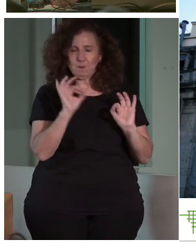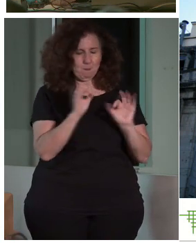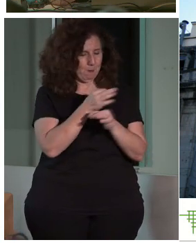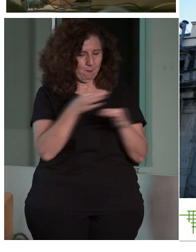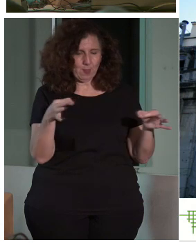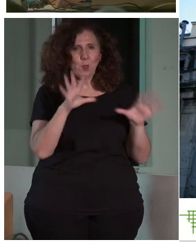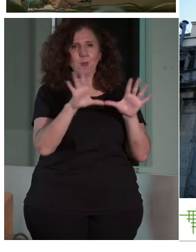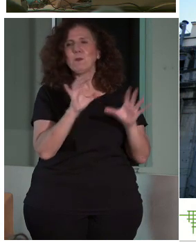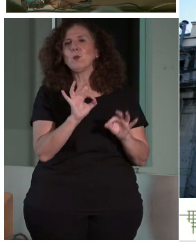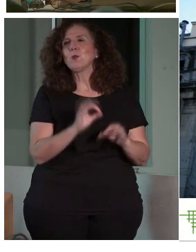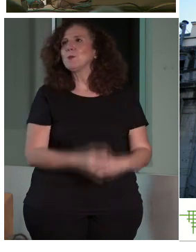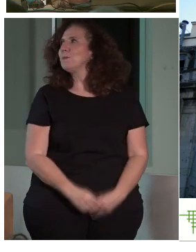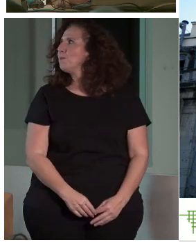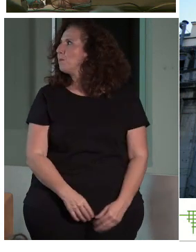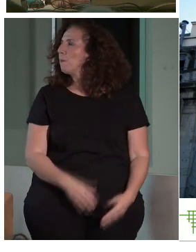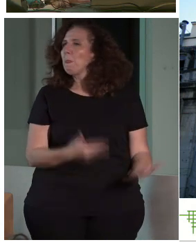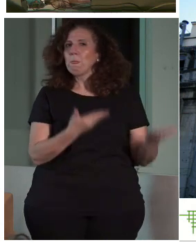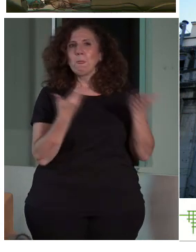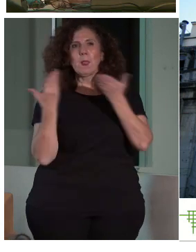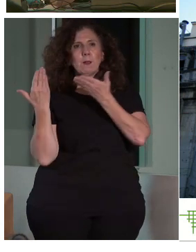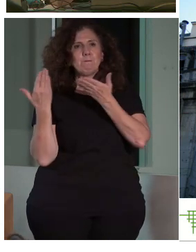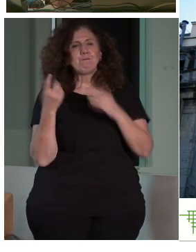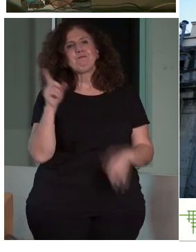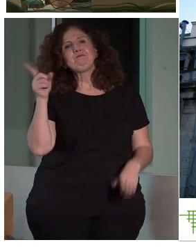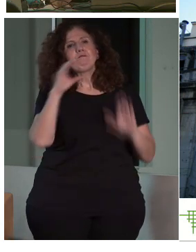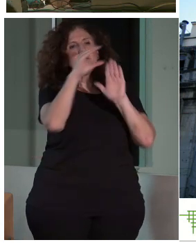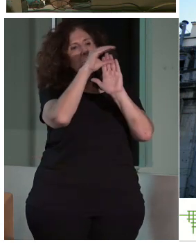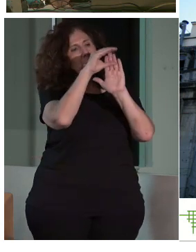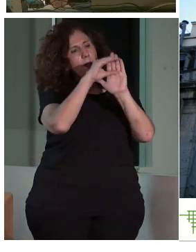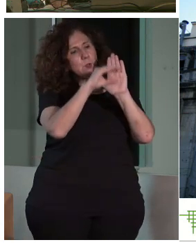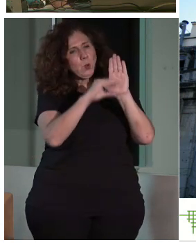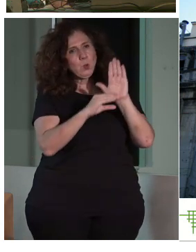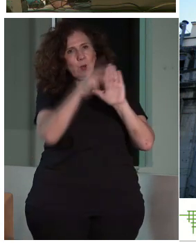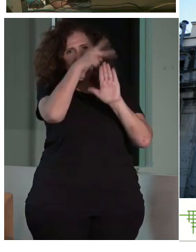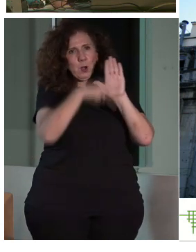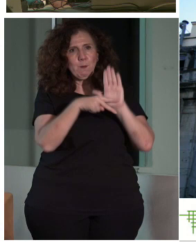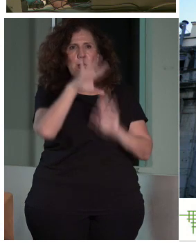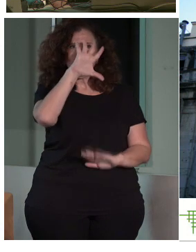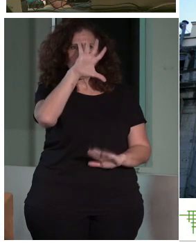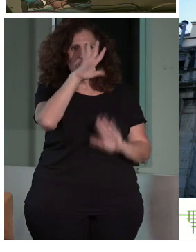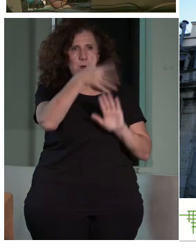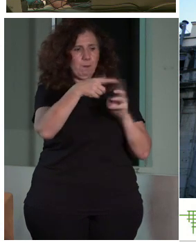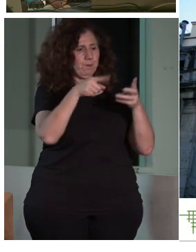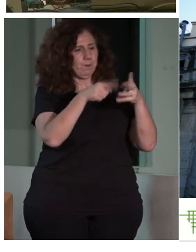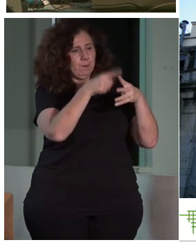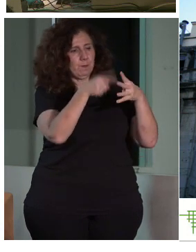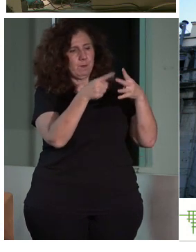vamos. Esta es la estructura de la norma, ¿de acuerdo? Tienen cinco puntos. Los tres primeros, pues, bueno, el objeto y